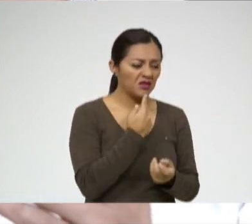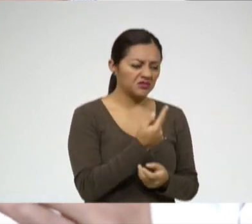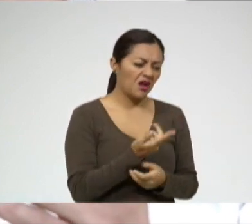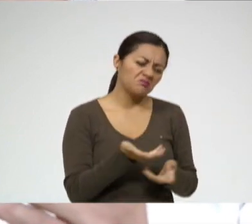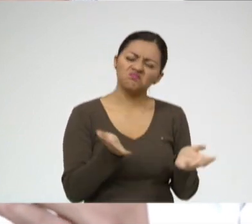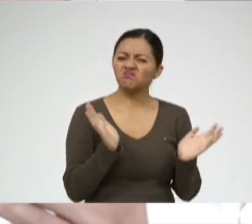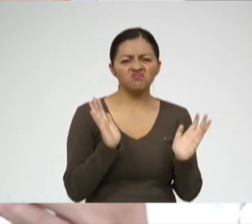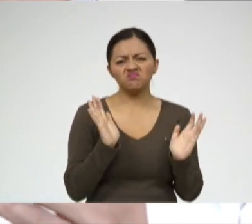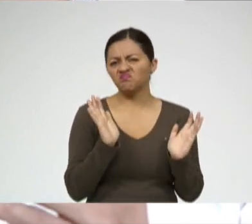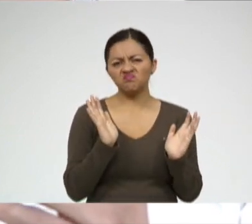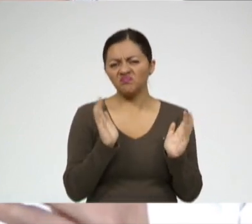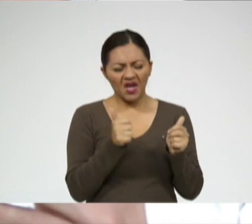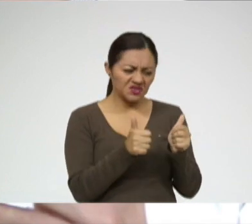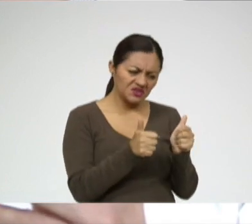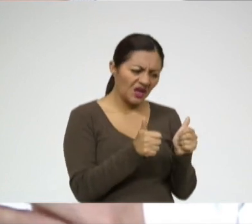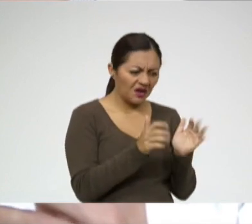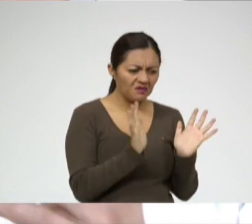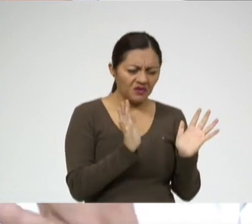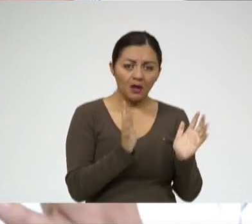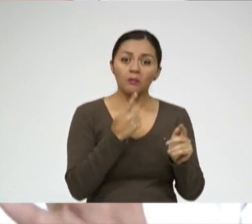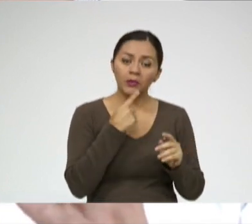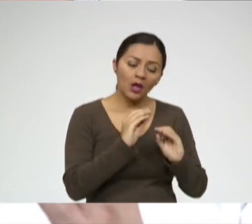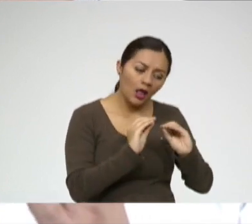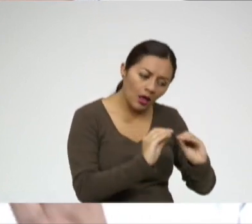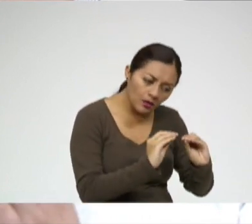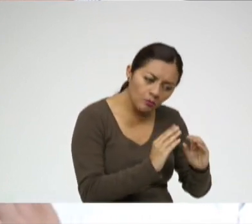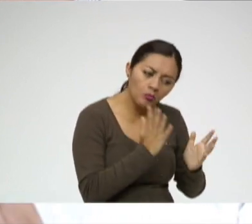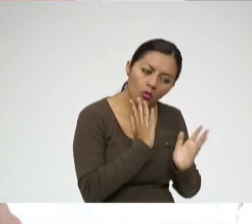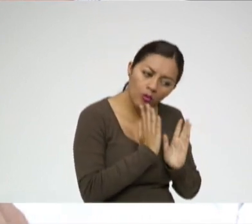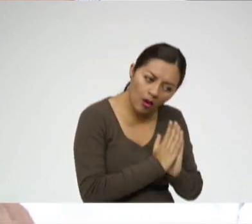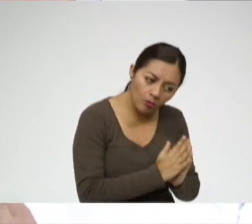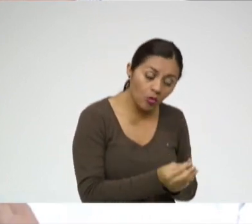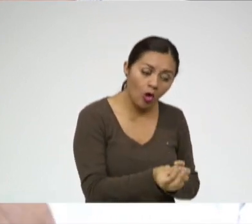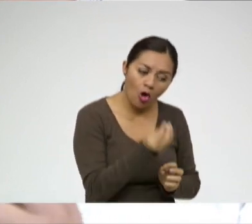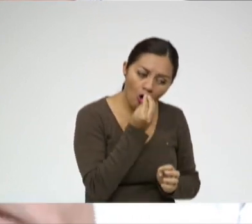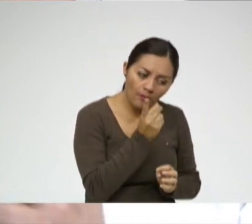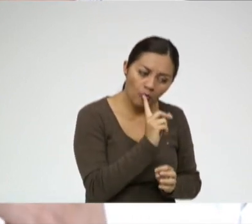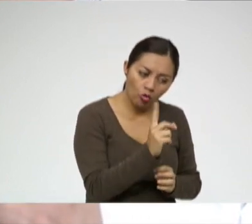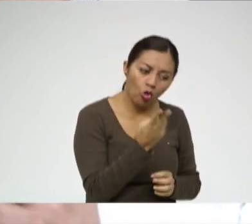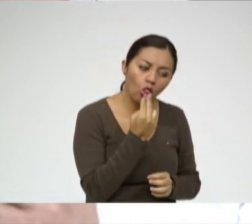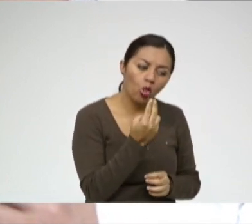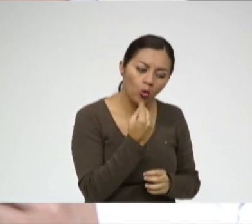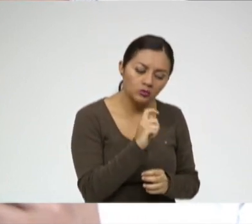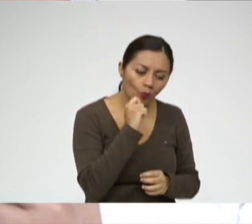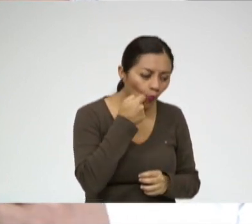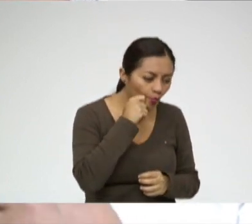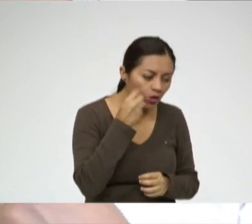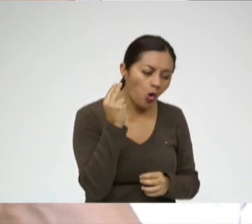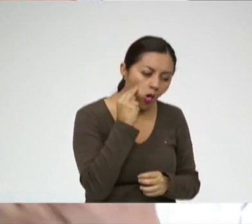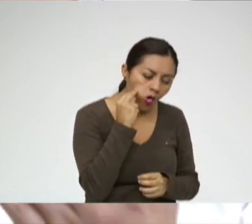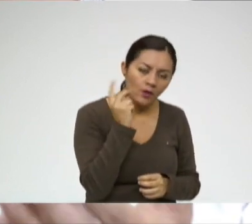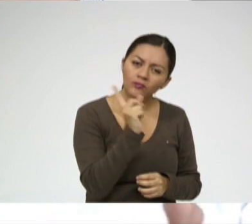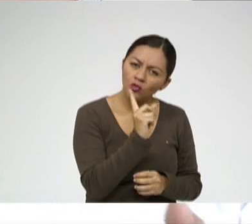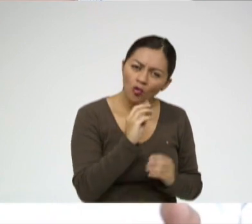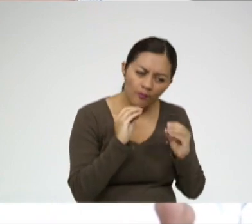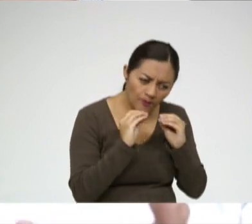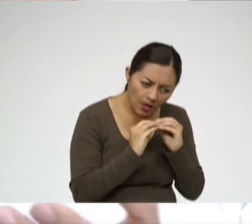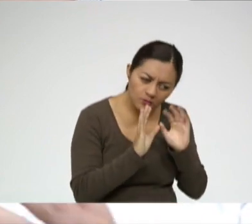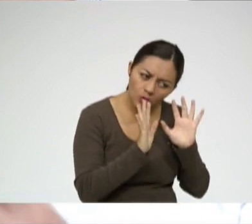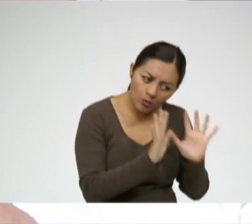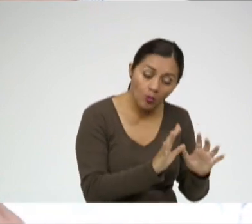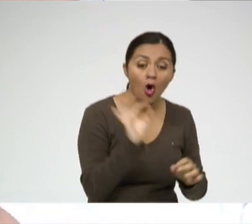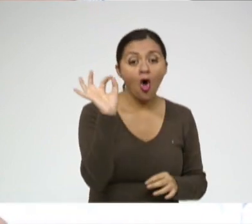medida en lo que es educar al niño a que deje de consumir sus golosinas, en que la mamá no mande